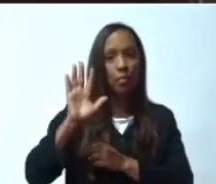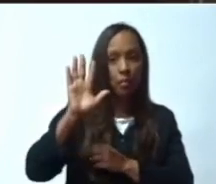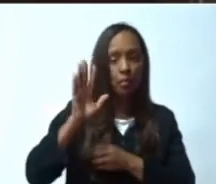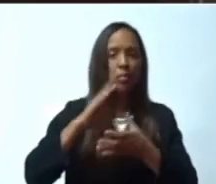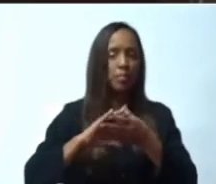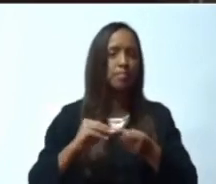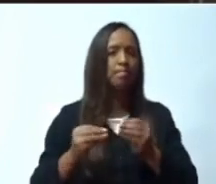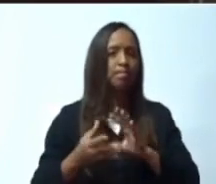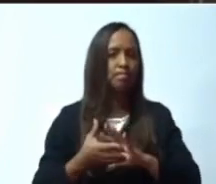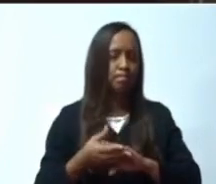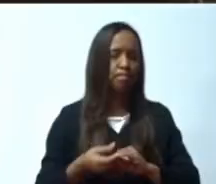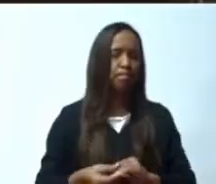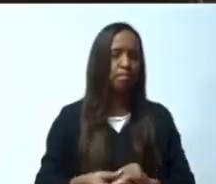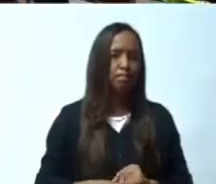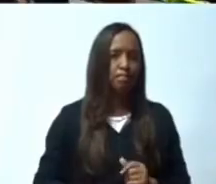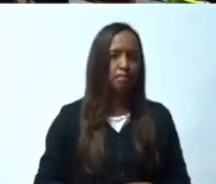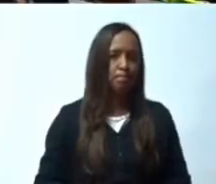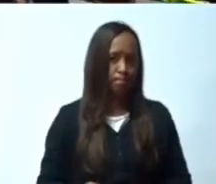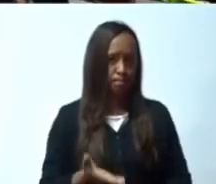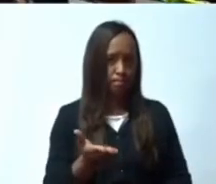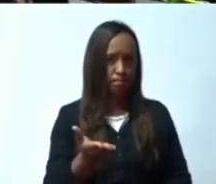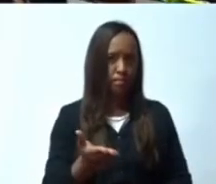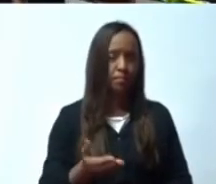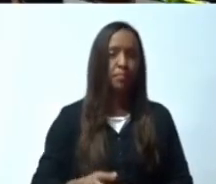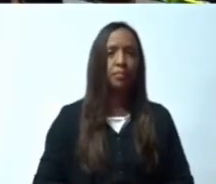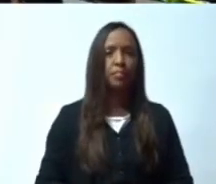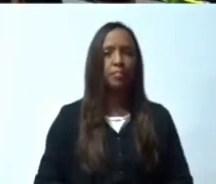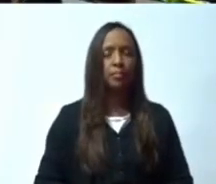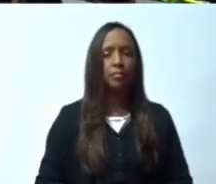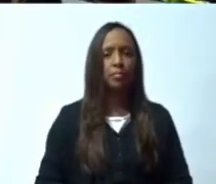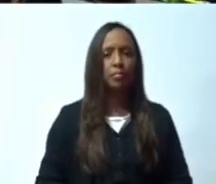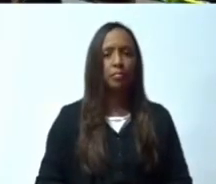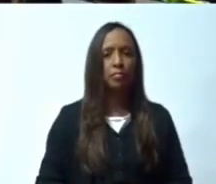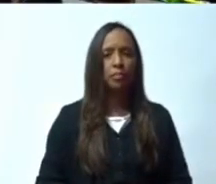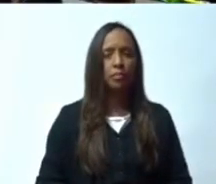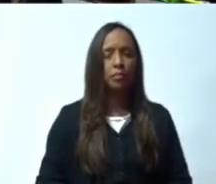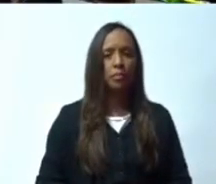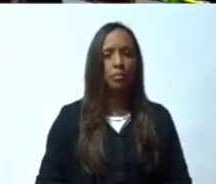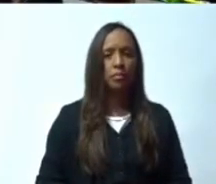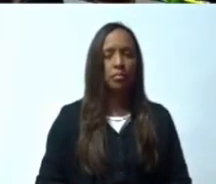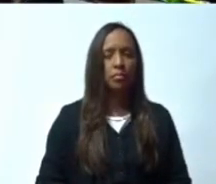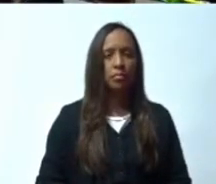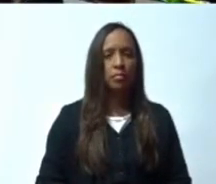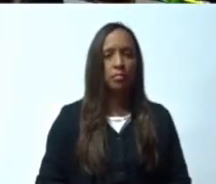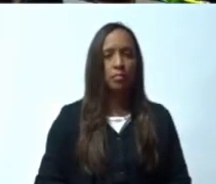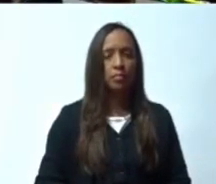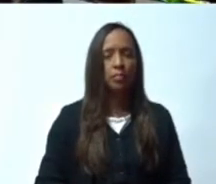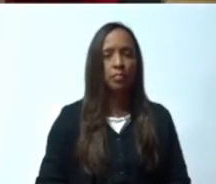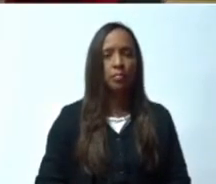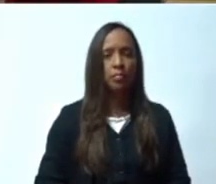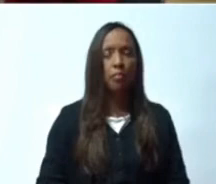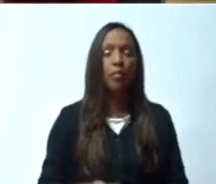presidente. Alfredo Pacheco, bufé, directivo, diputados y diputadas.